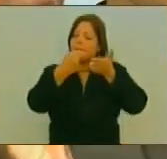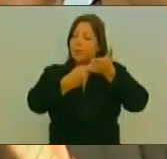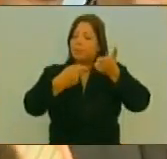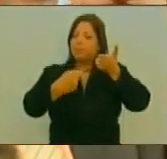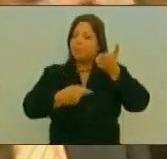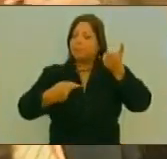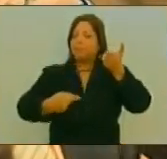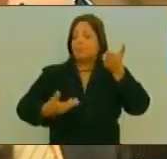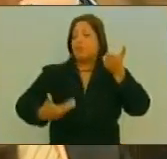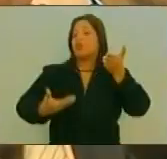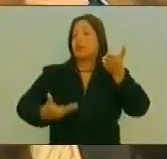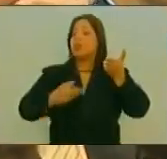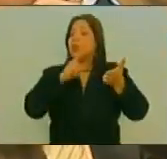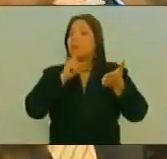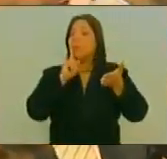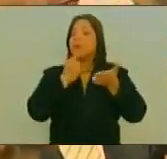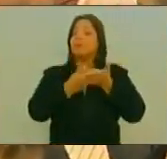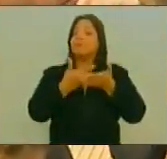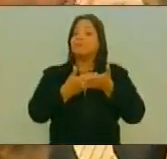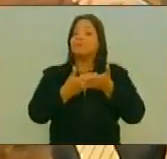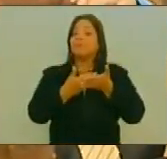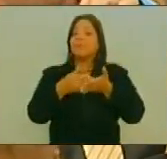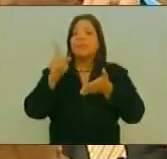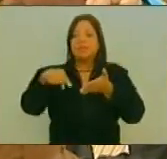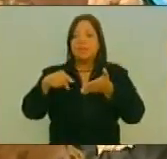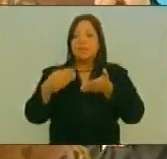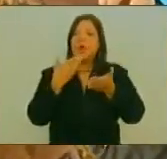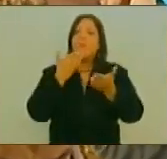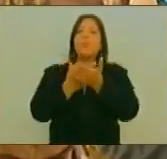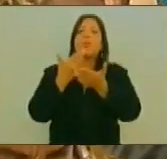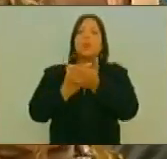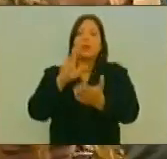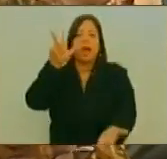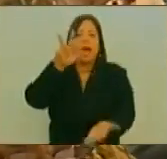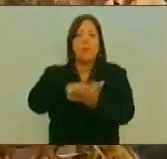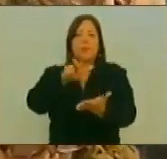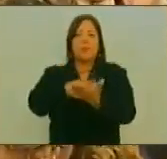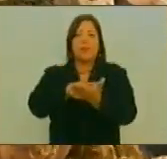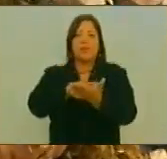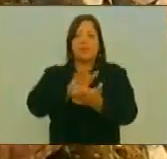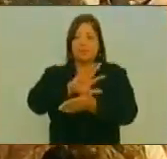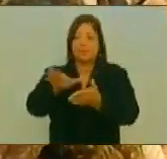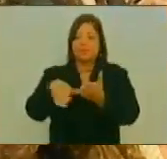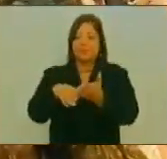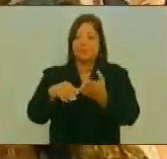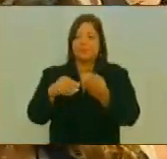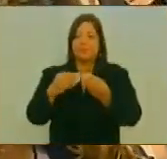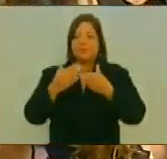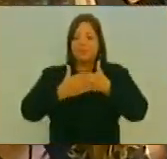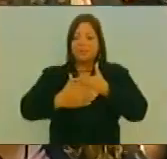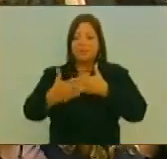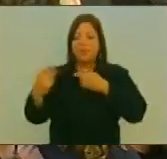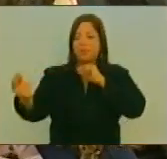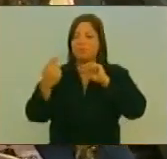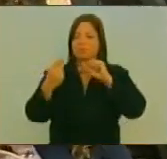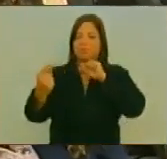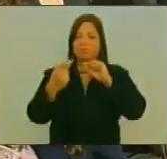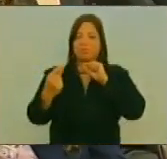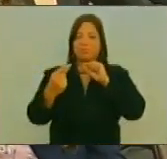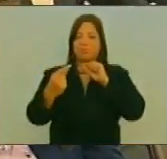En Esta Sesión Así Como Las Propuestas Aprobadas Y Rechazadas En El Curso Del Debate